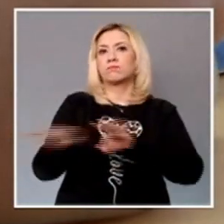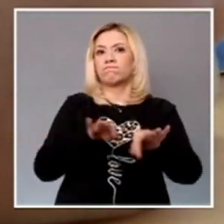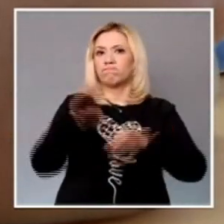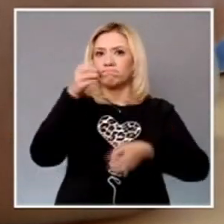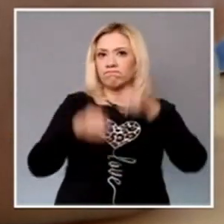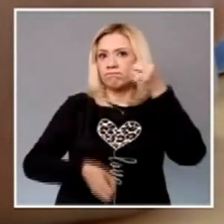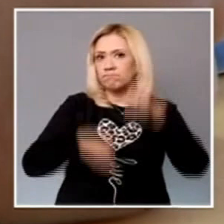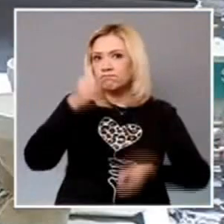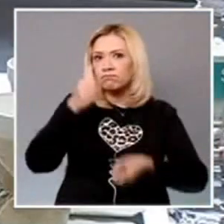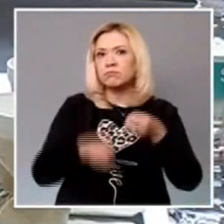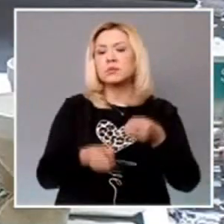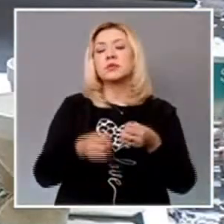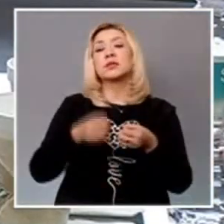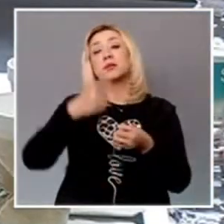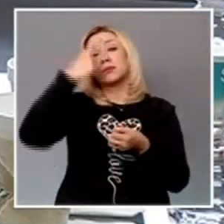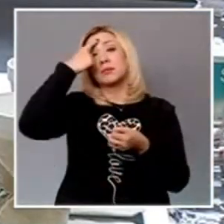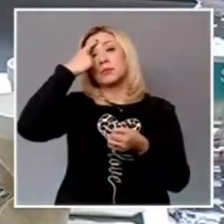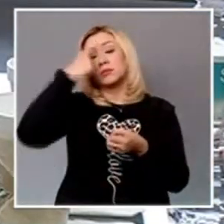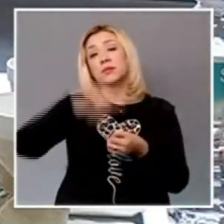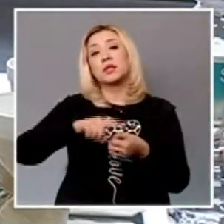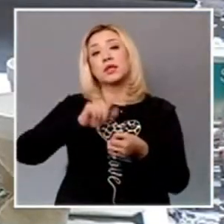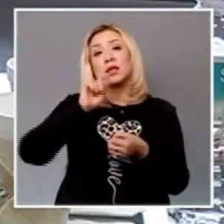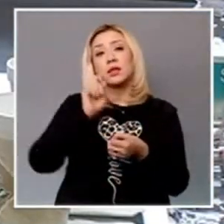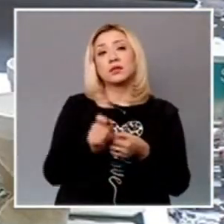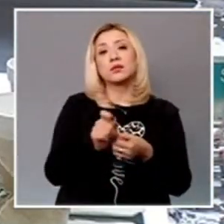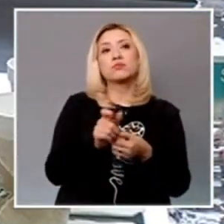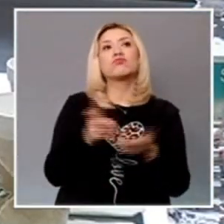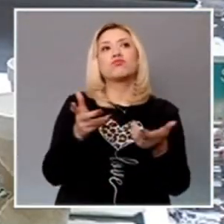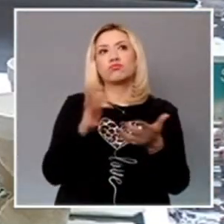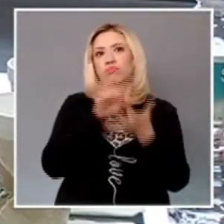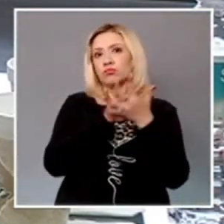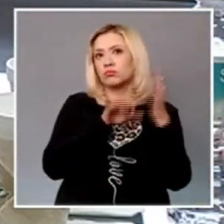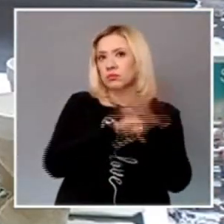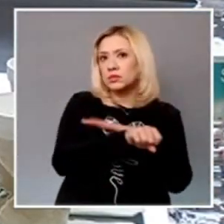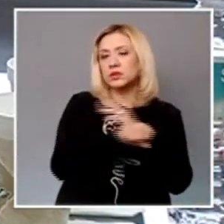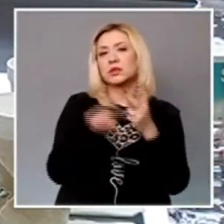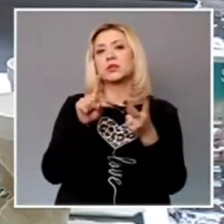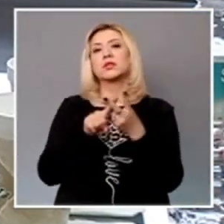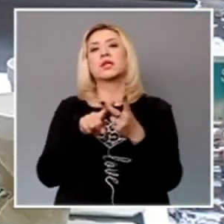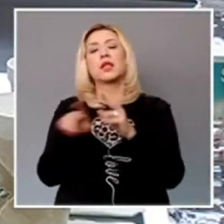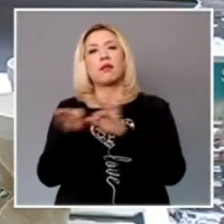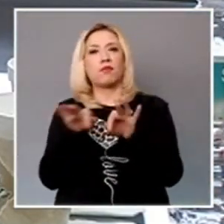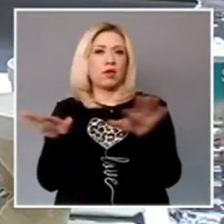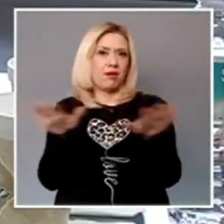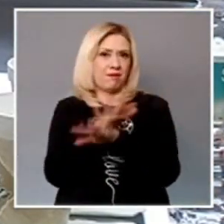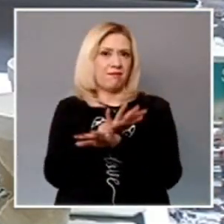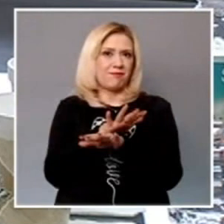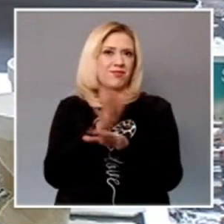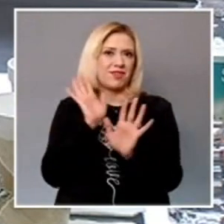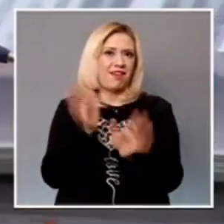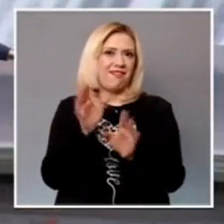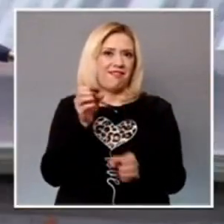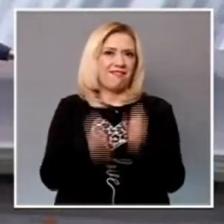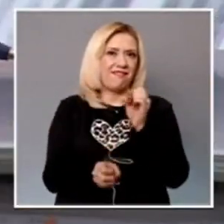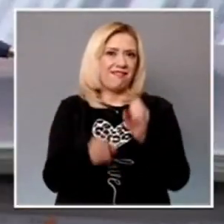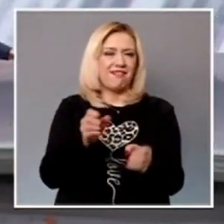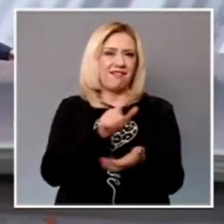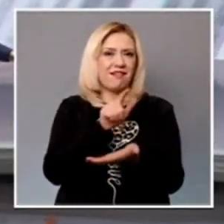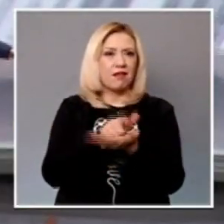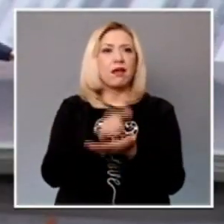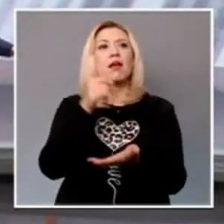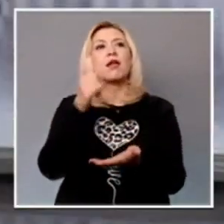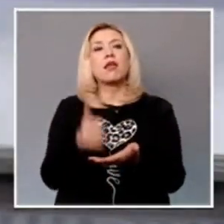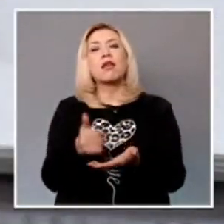consolidación de los sistemas de justicia penal y laboral y de los 919 órganos jurisdiccionales con que cuenta. Además,